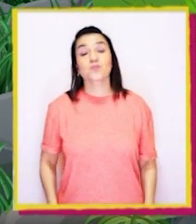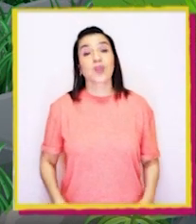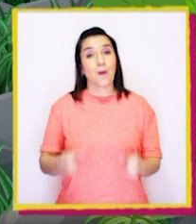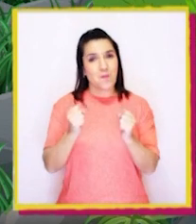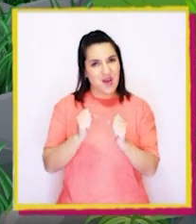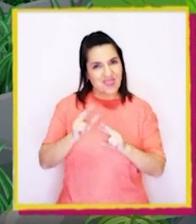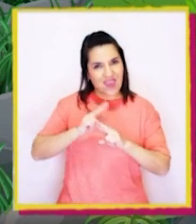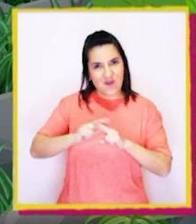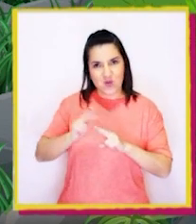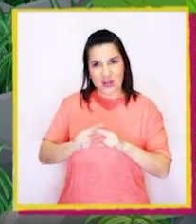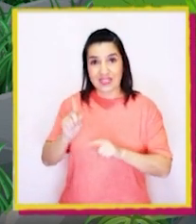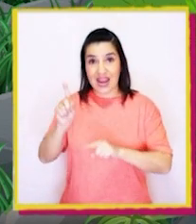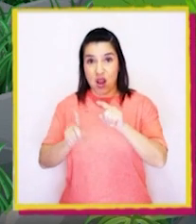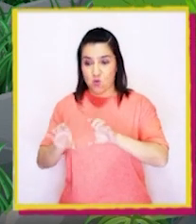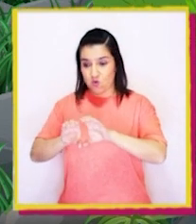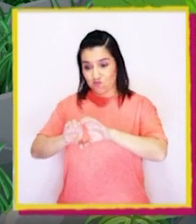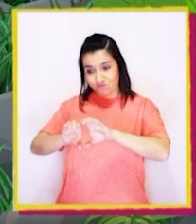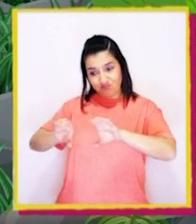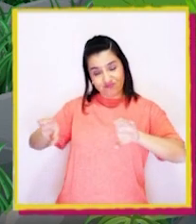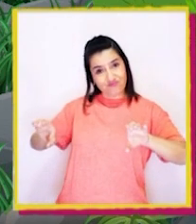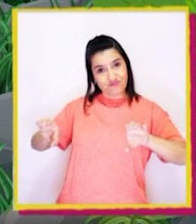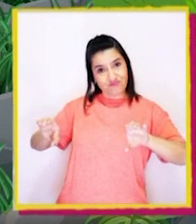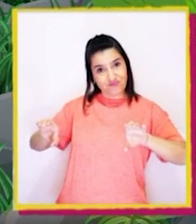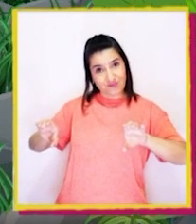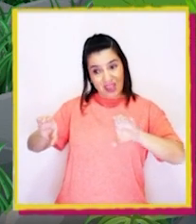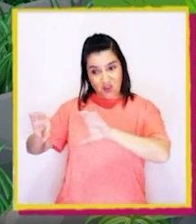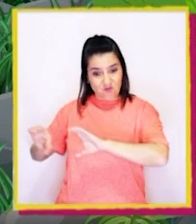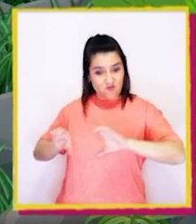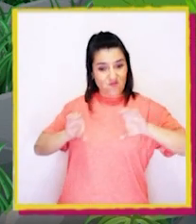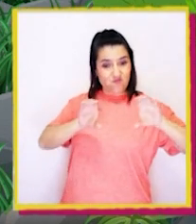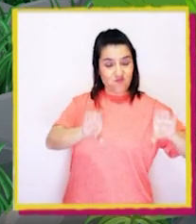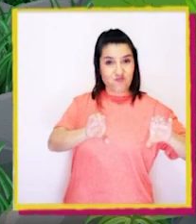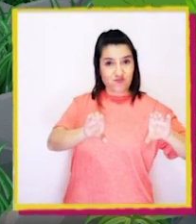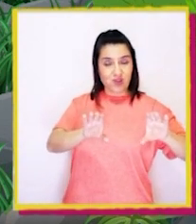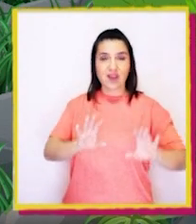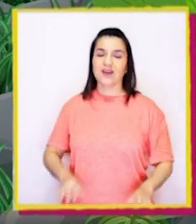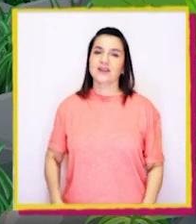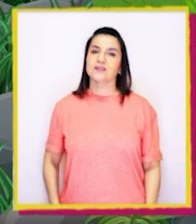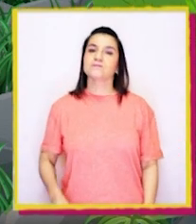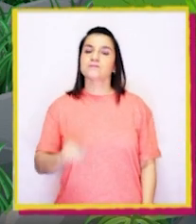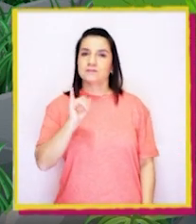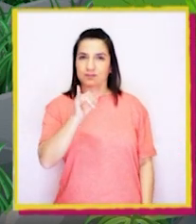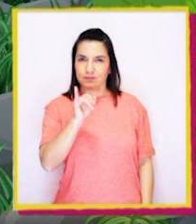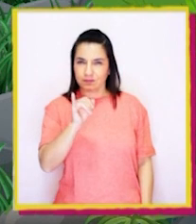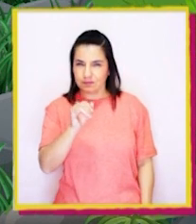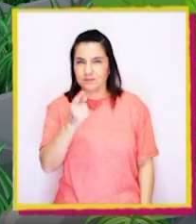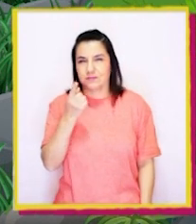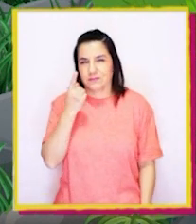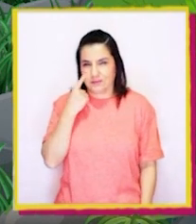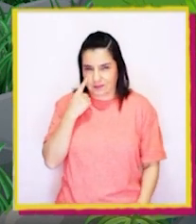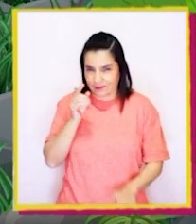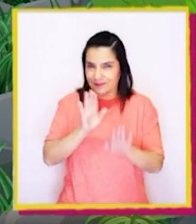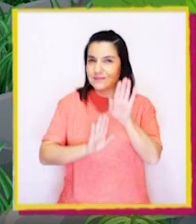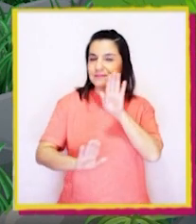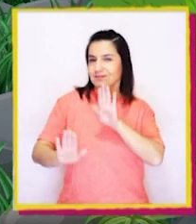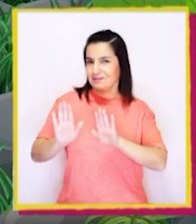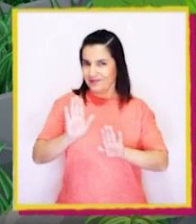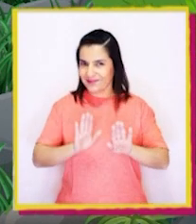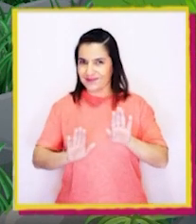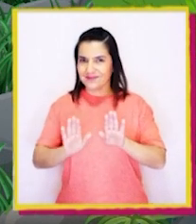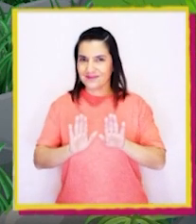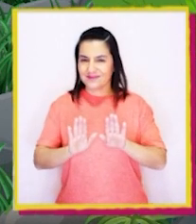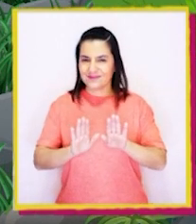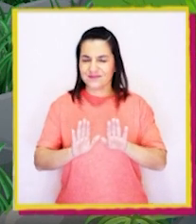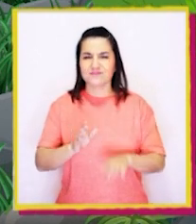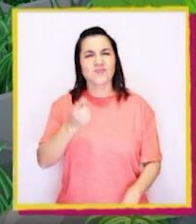Podemos usar alguno de estos troncos como puente. Eso sí, debemos ser cuidadosos.